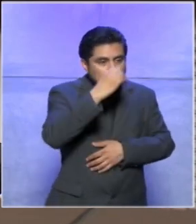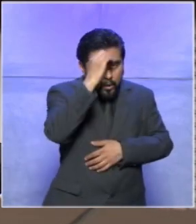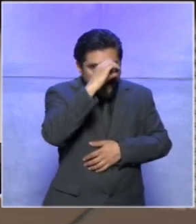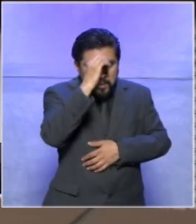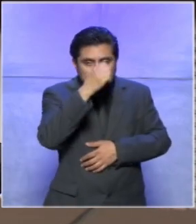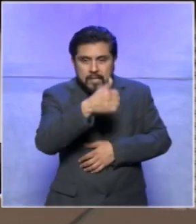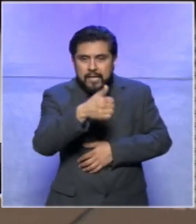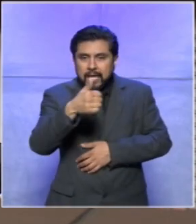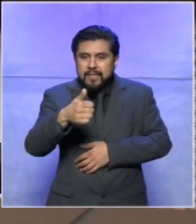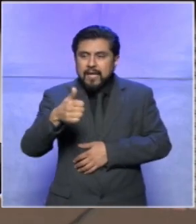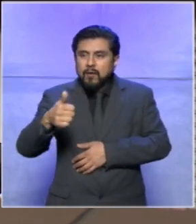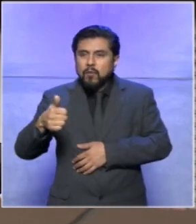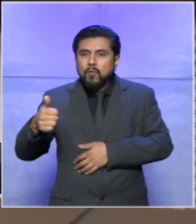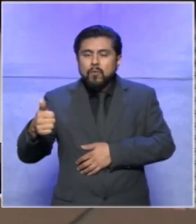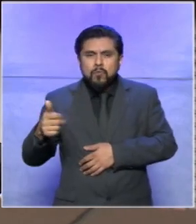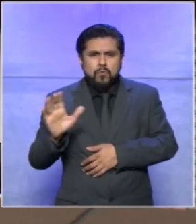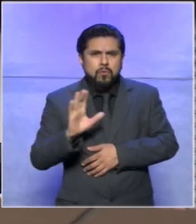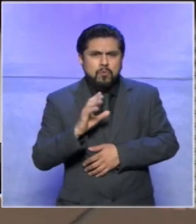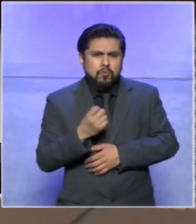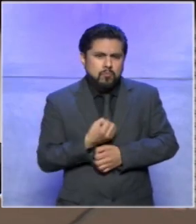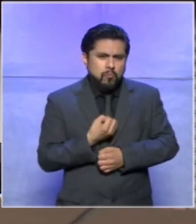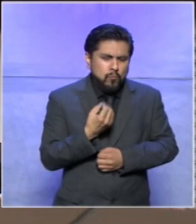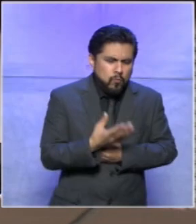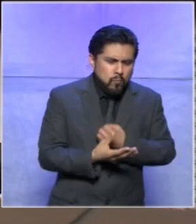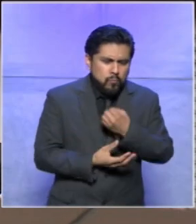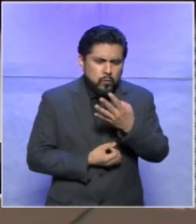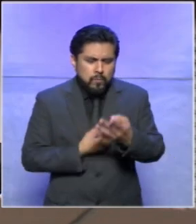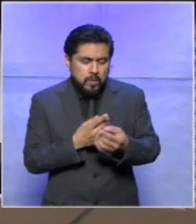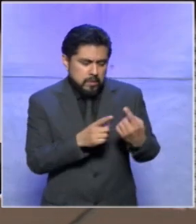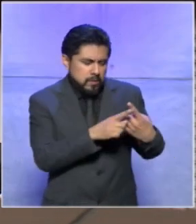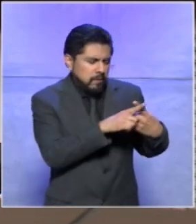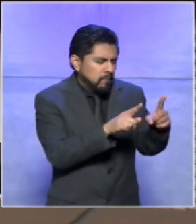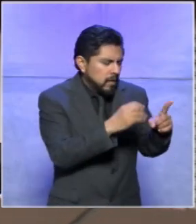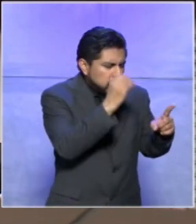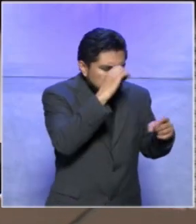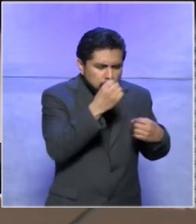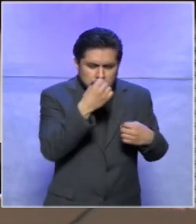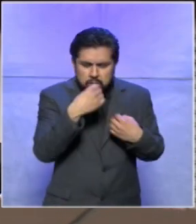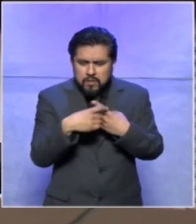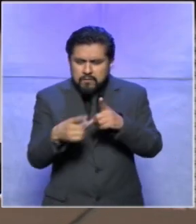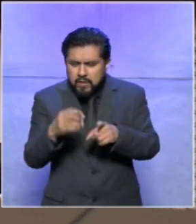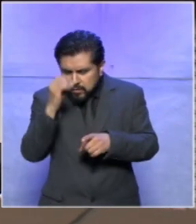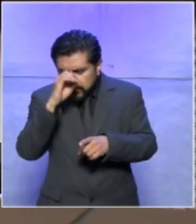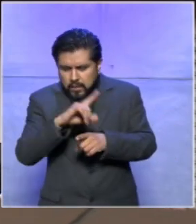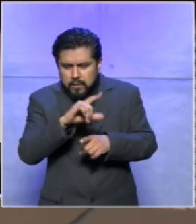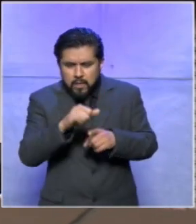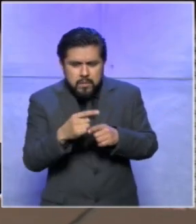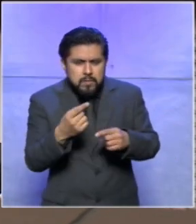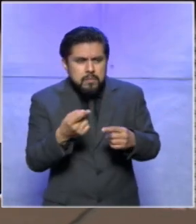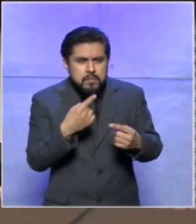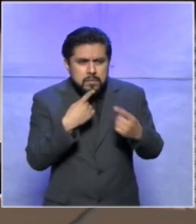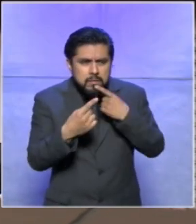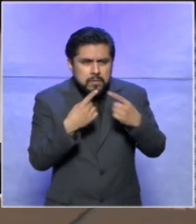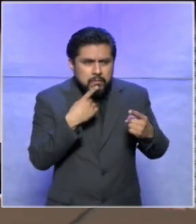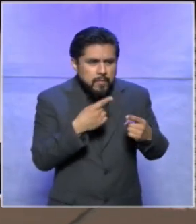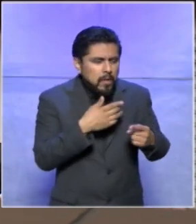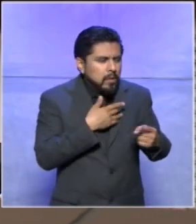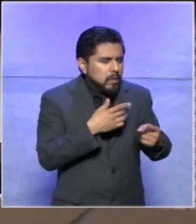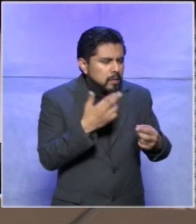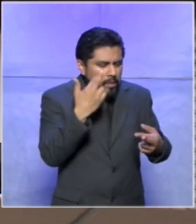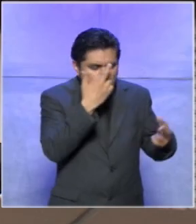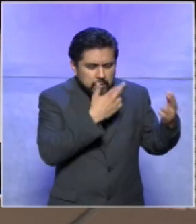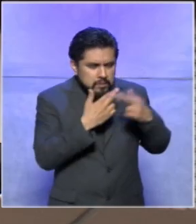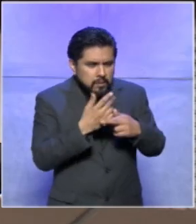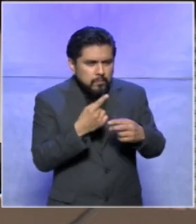cada quien pues da su opinión y aunque sean diferentes al final se puede llegar a una conclusión de una manera justa